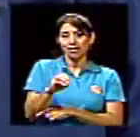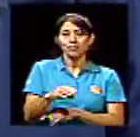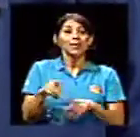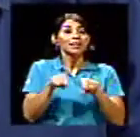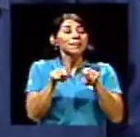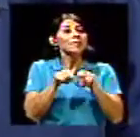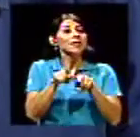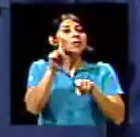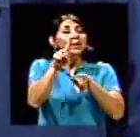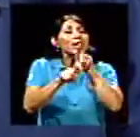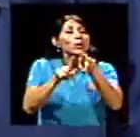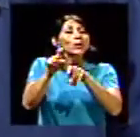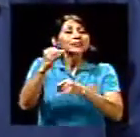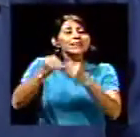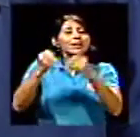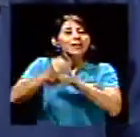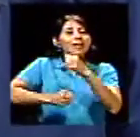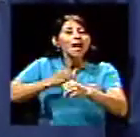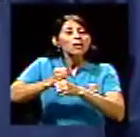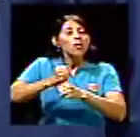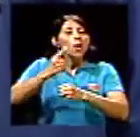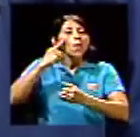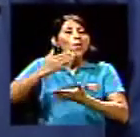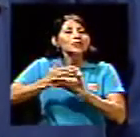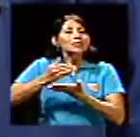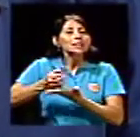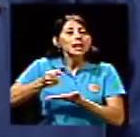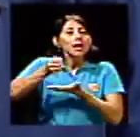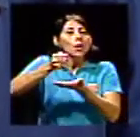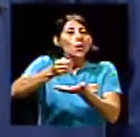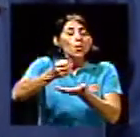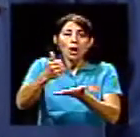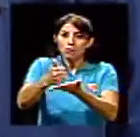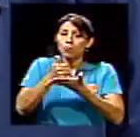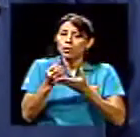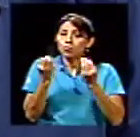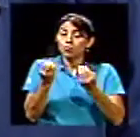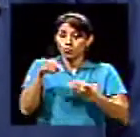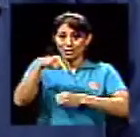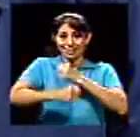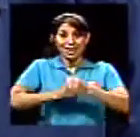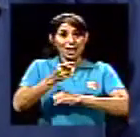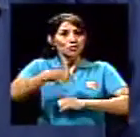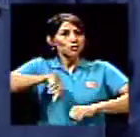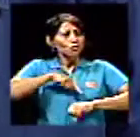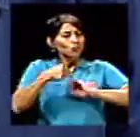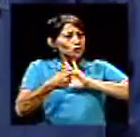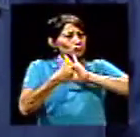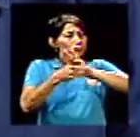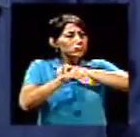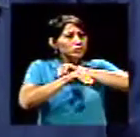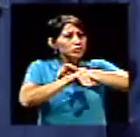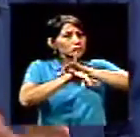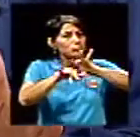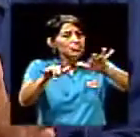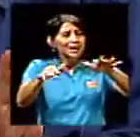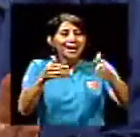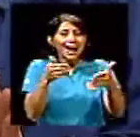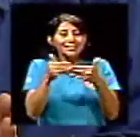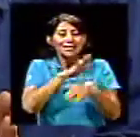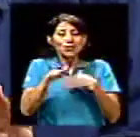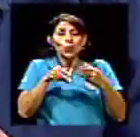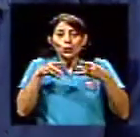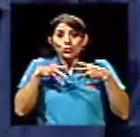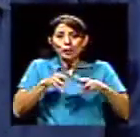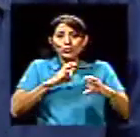de muestreo, eso también nos ha ayudado mucho. Este año ha tenido una proyección increíble y casi todos los medios han sacado, porque se hicieron como